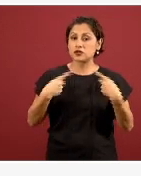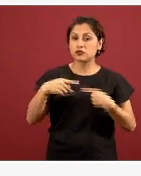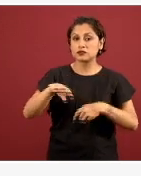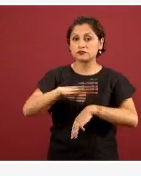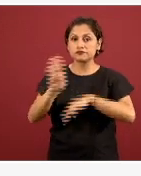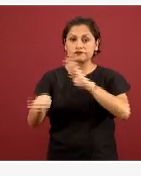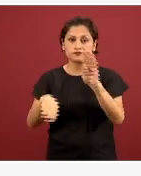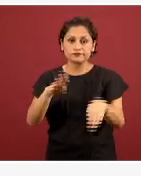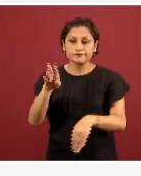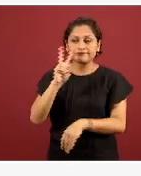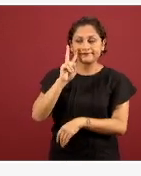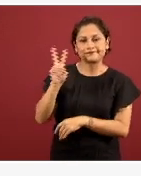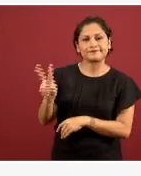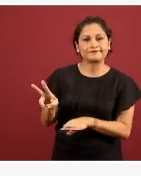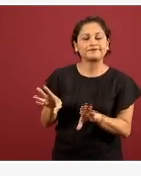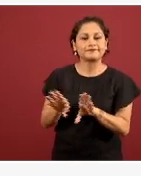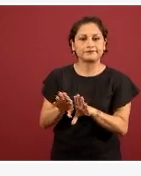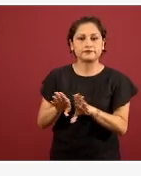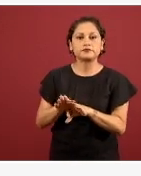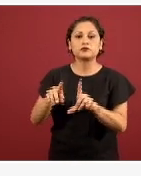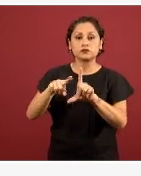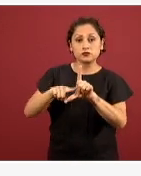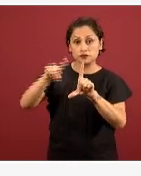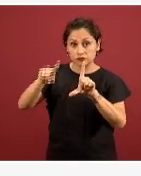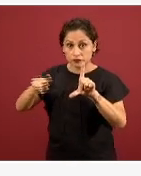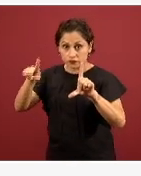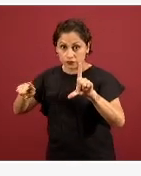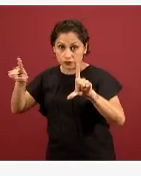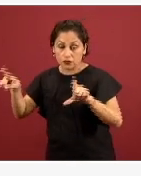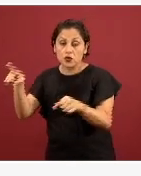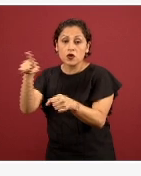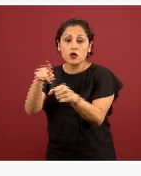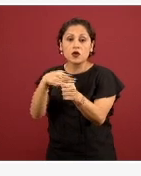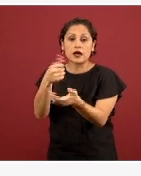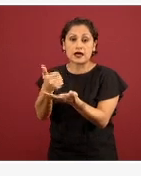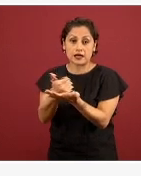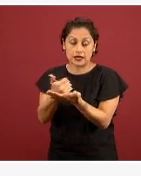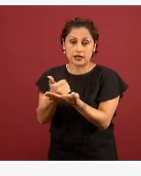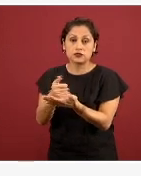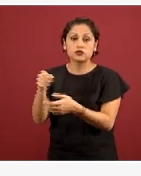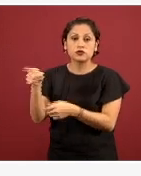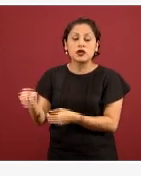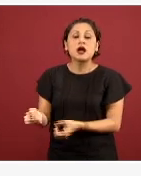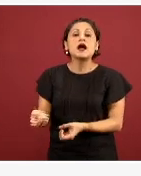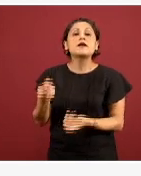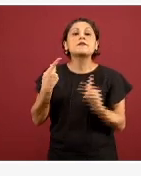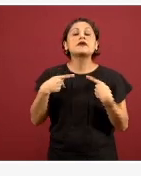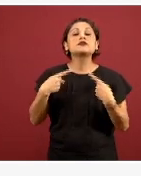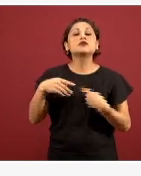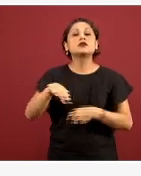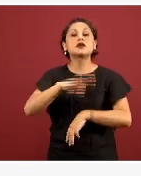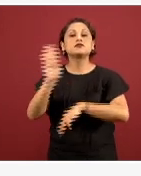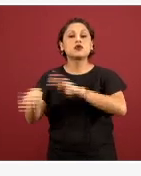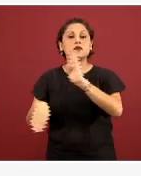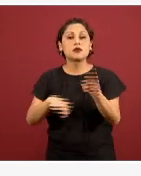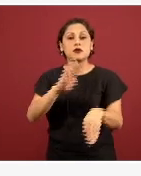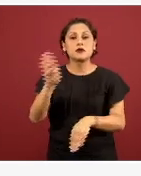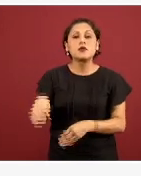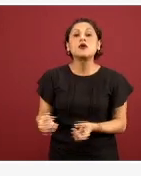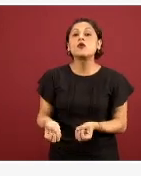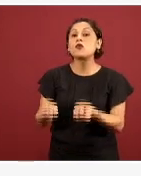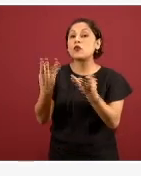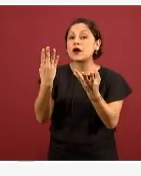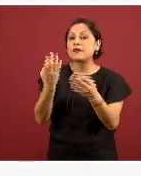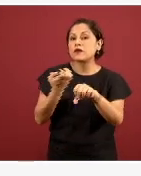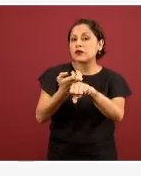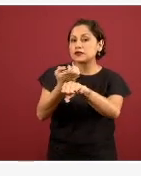una gráfica que nos concentra en las barras de color azul el número de defunciones por entidad federativa que se han